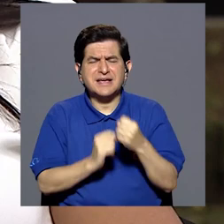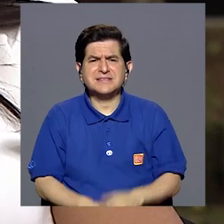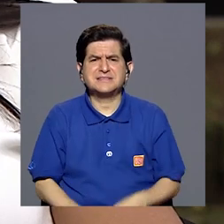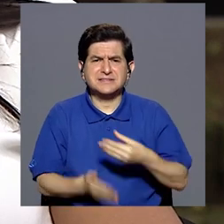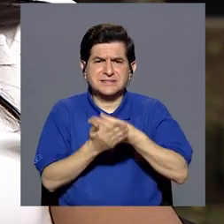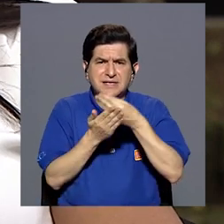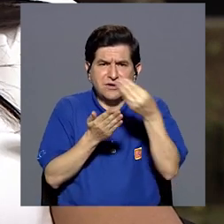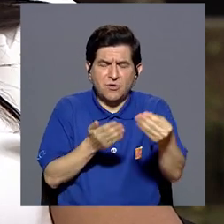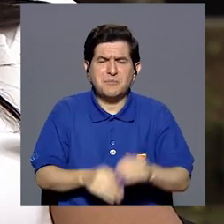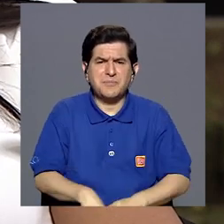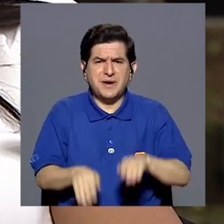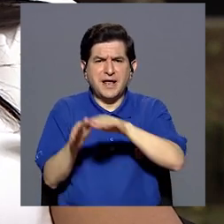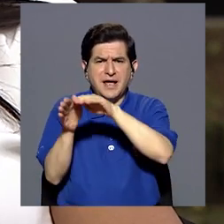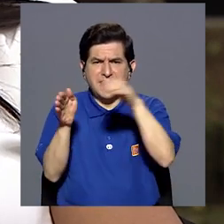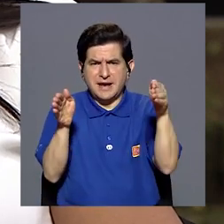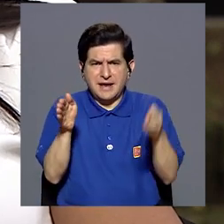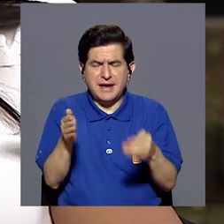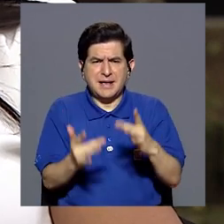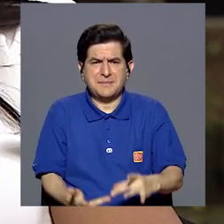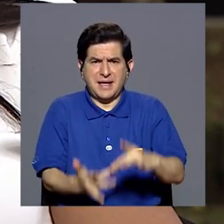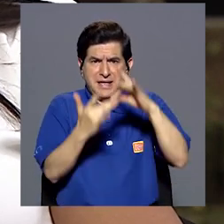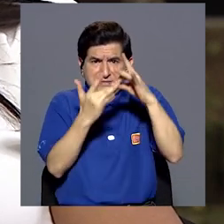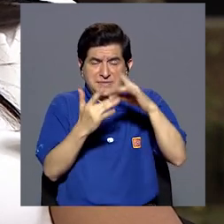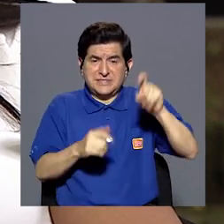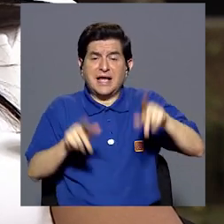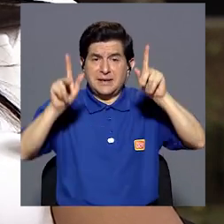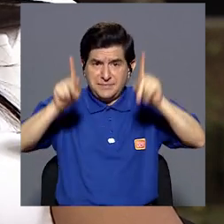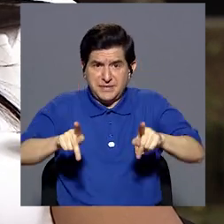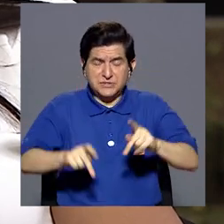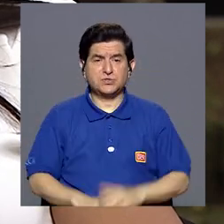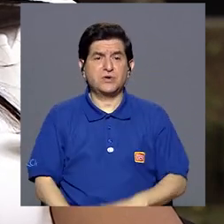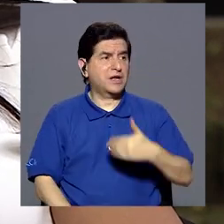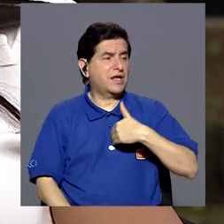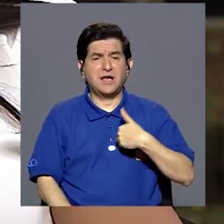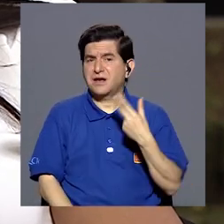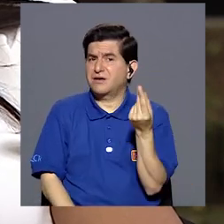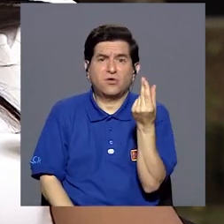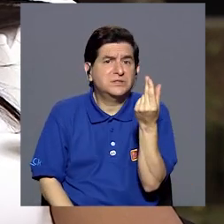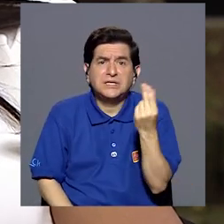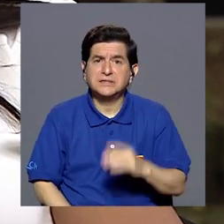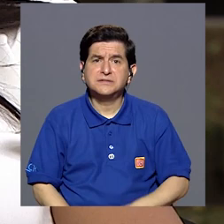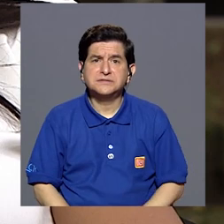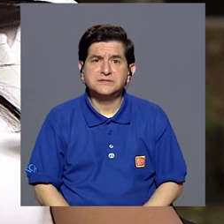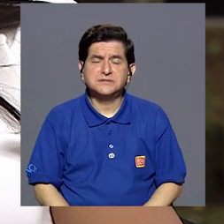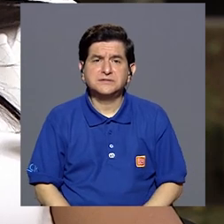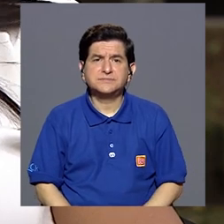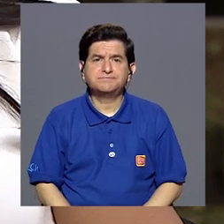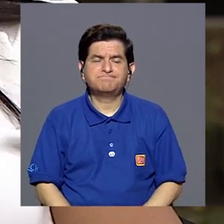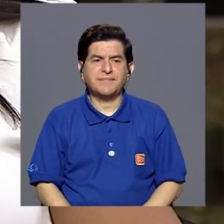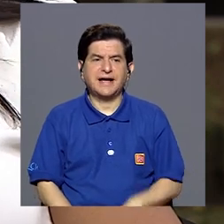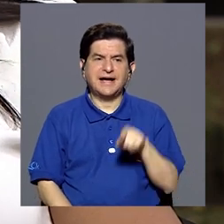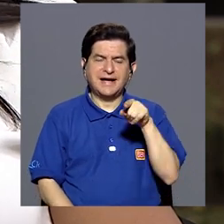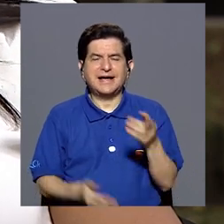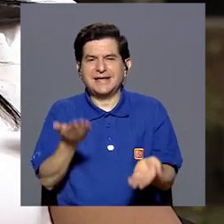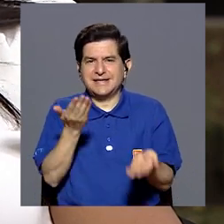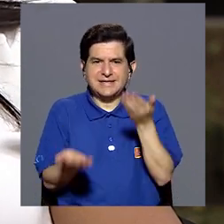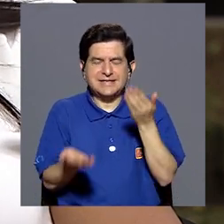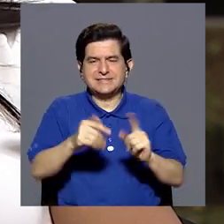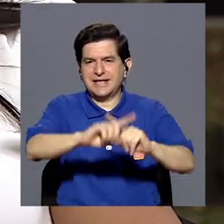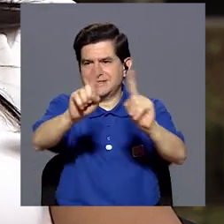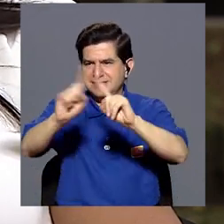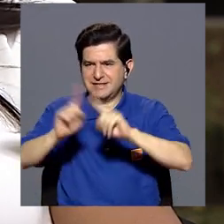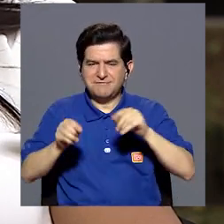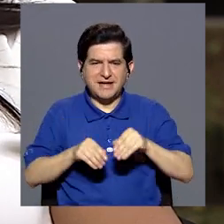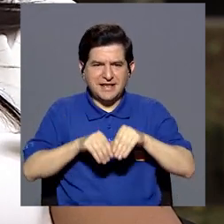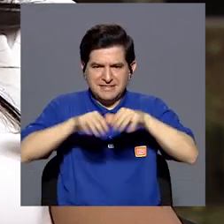comprar una cama ortopédica que ocupa a esta persona? Y a veces no tienen los recursos, entonces ahí es donde se acercan a